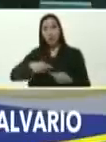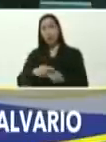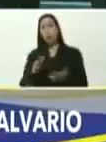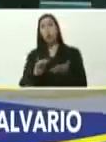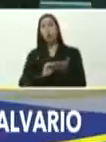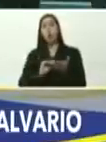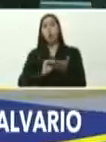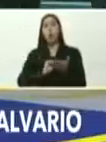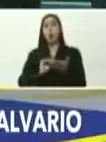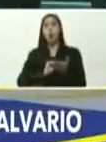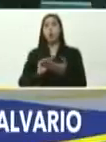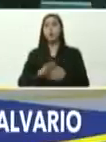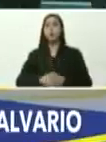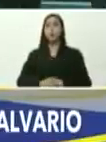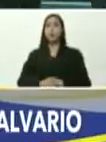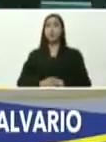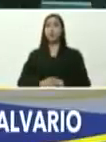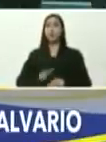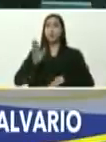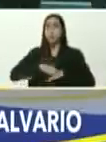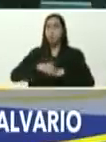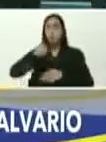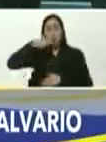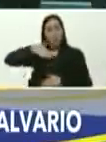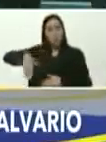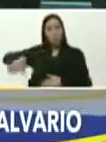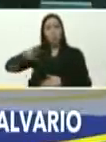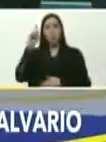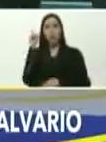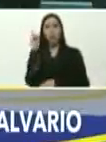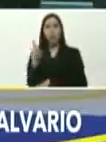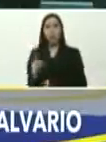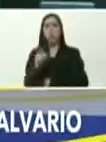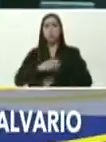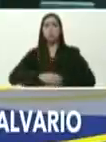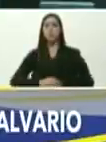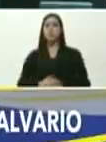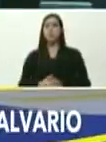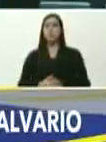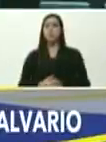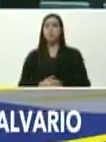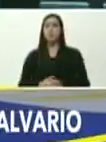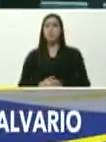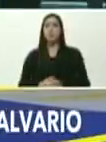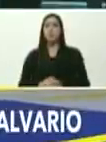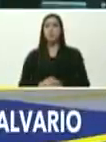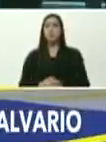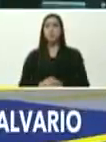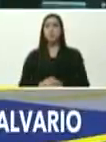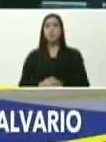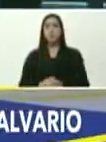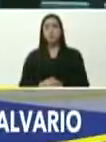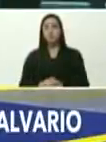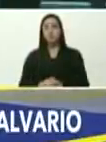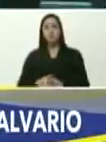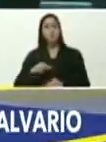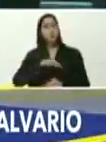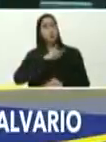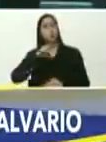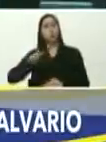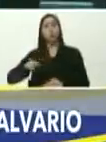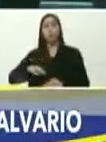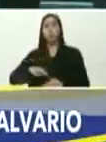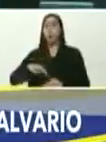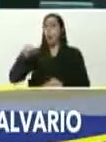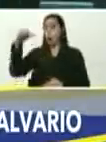solución, ¿por qué? por el poder popular, solo la revolución, es la solución, y nosotros, este tema,